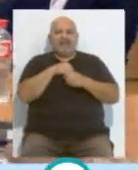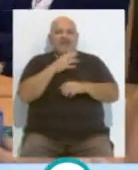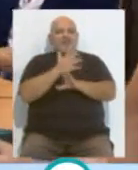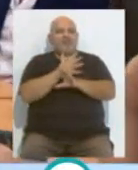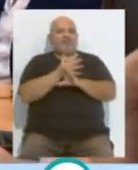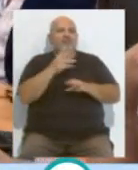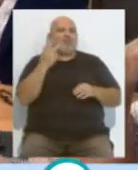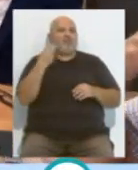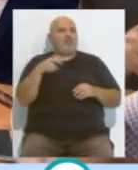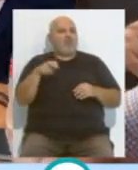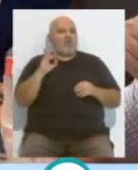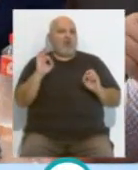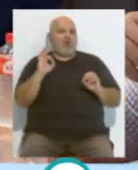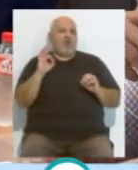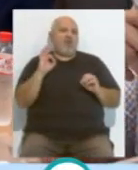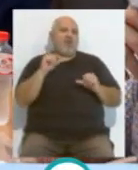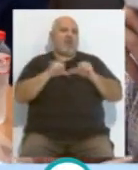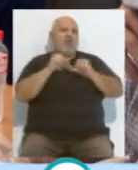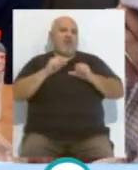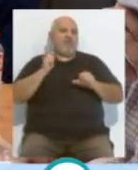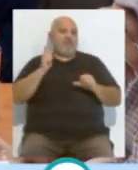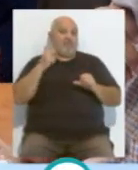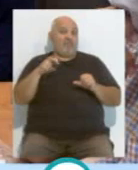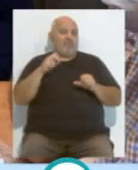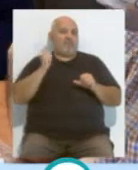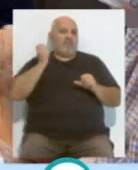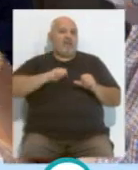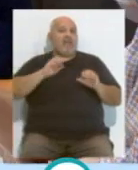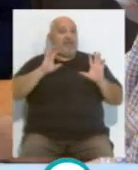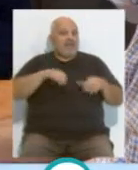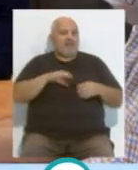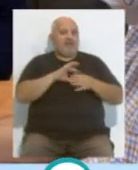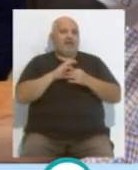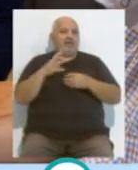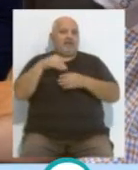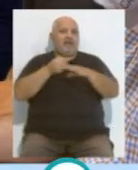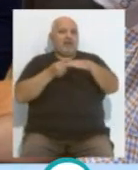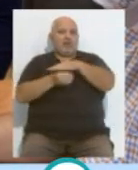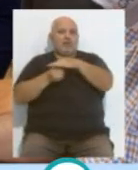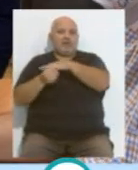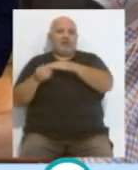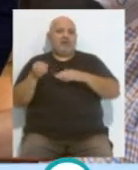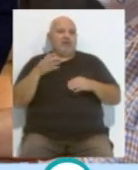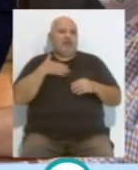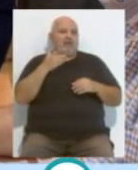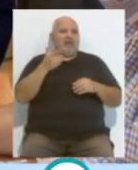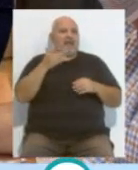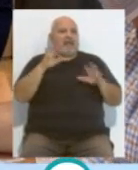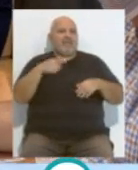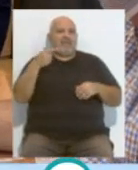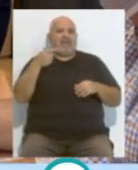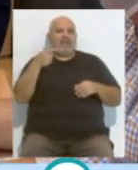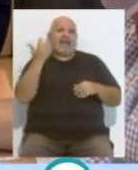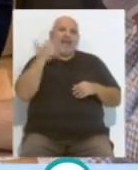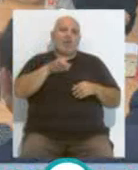el fútbol también por parte de la Liga del Fútbol Profesional y del Cádiz Club de Fútbol en la inclusión del Cádiz Genuine que es un equipo que